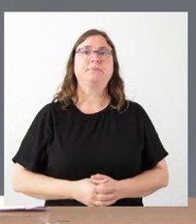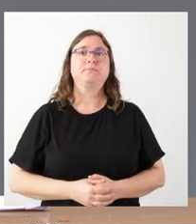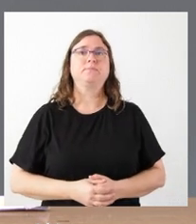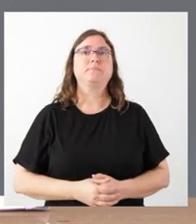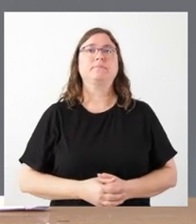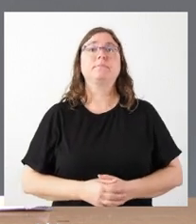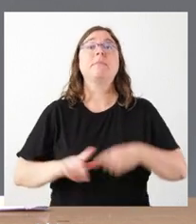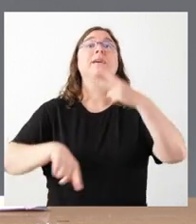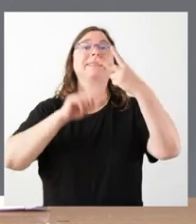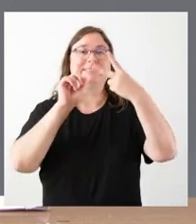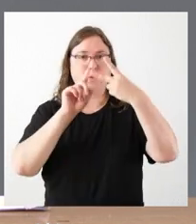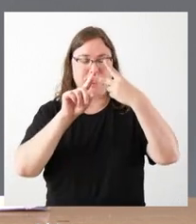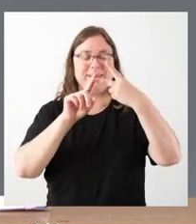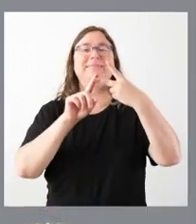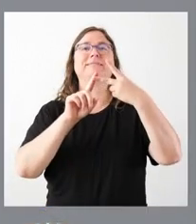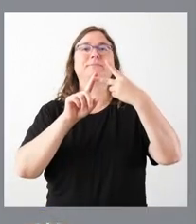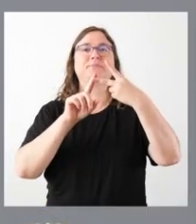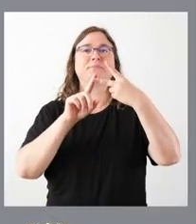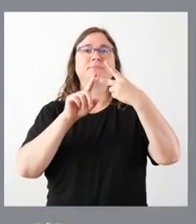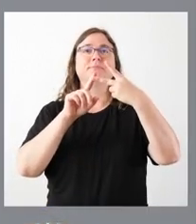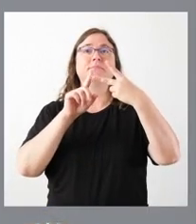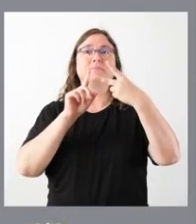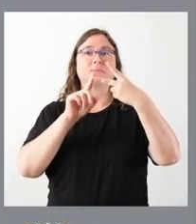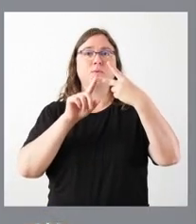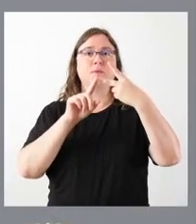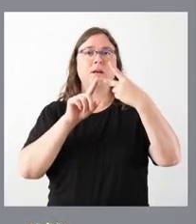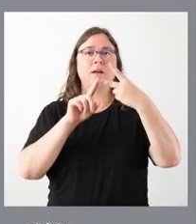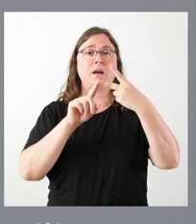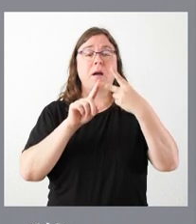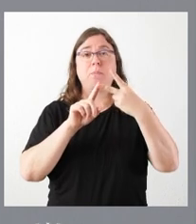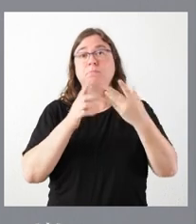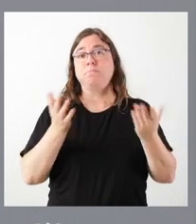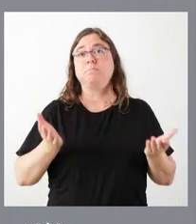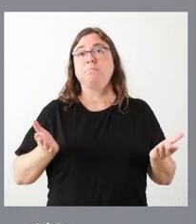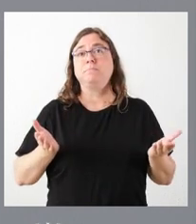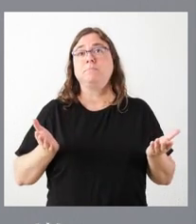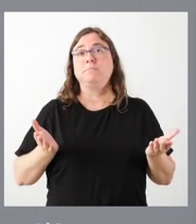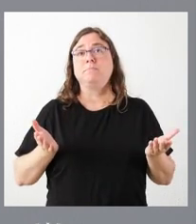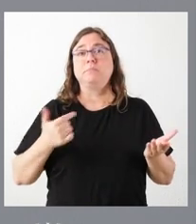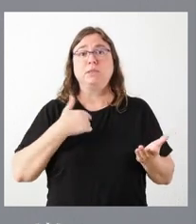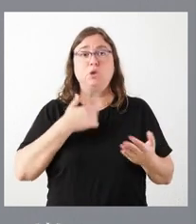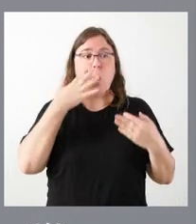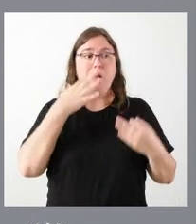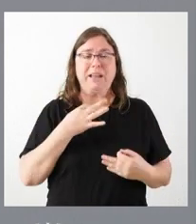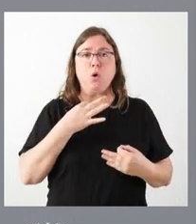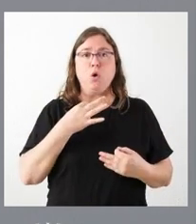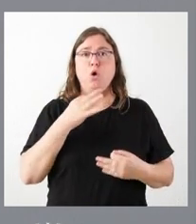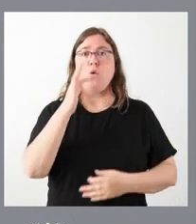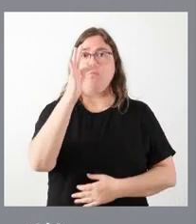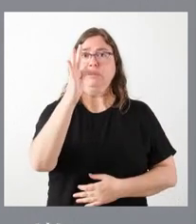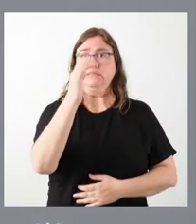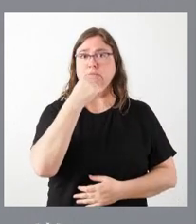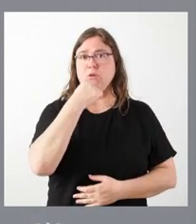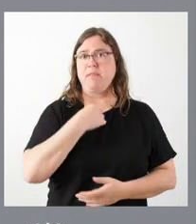Y la segunda de las cuestiones. Pues, en cierto modo, yo creo que es positivo lo que usted refleja,